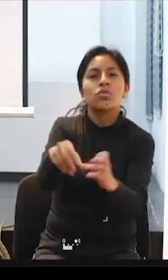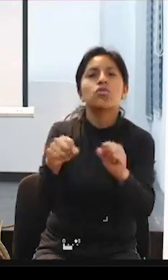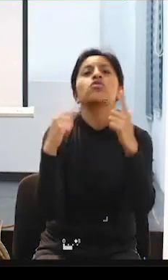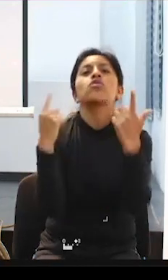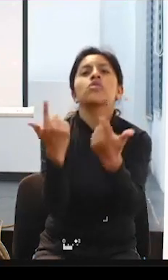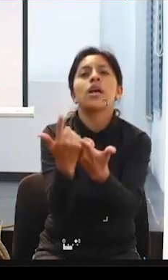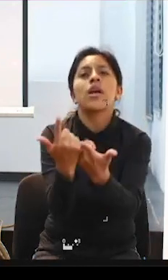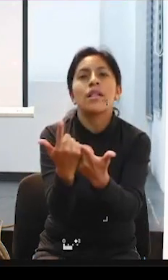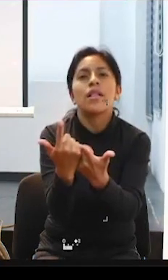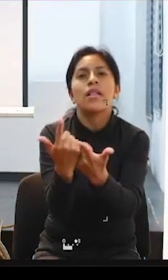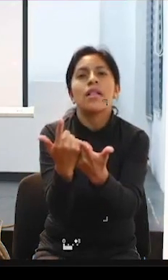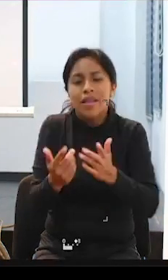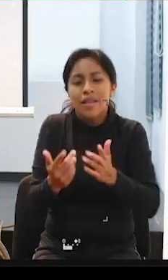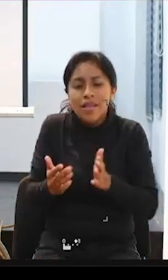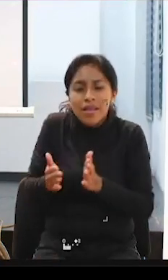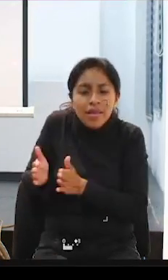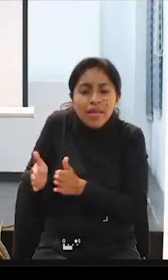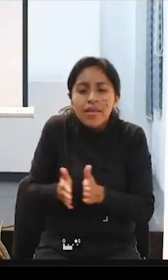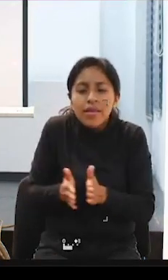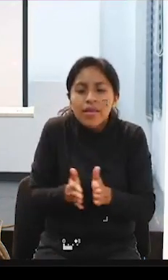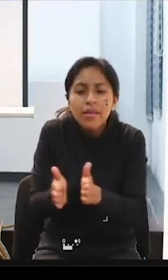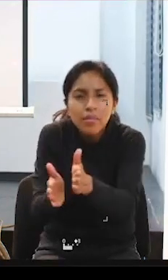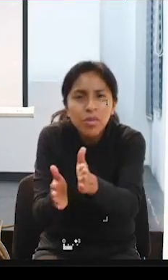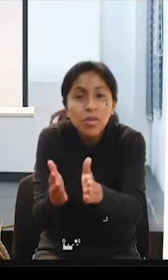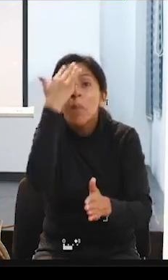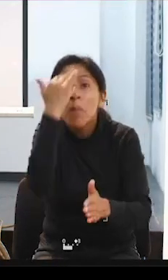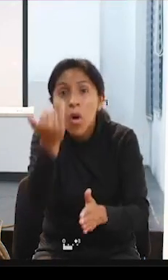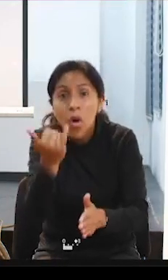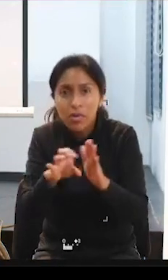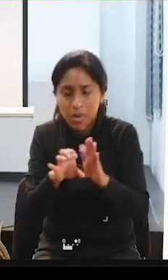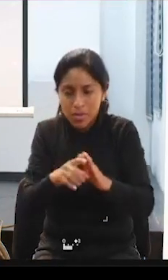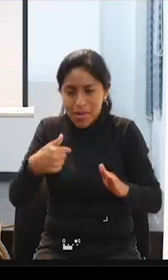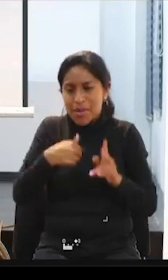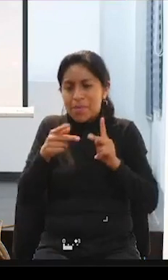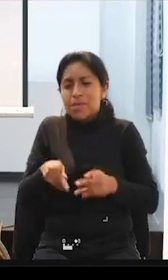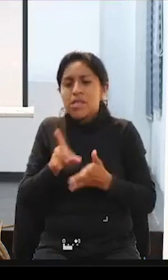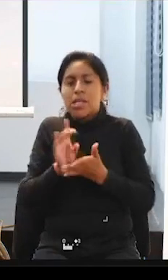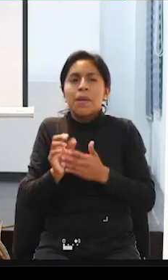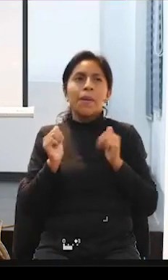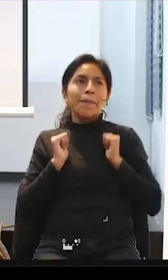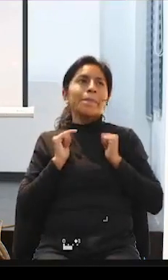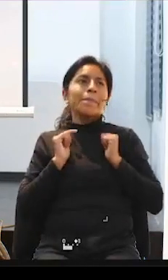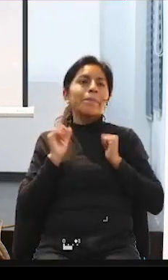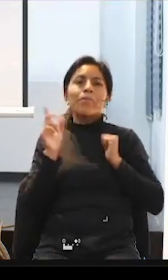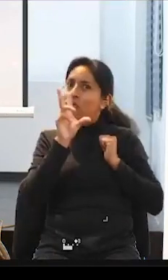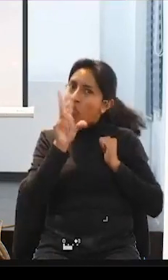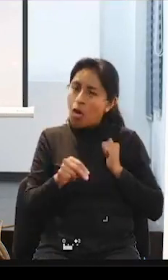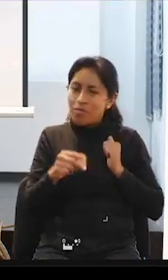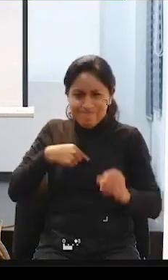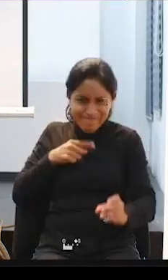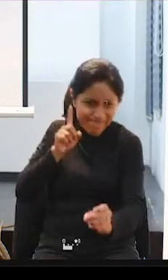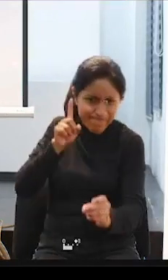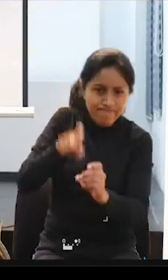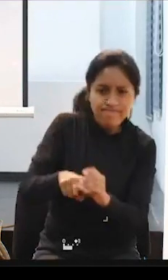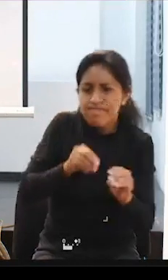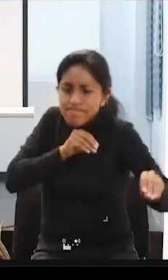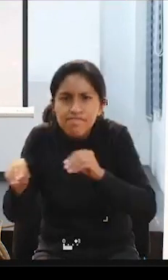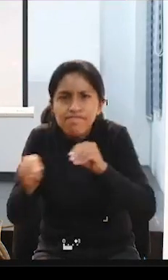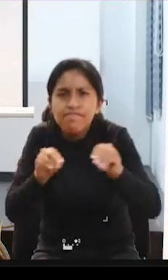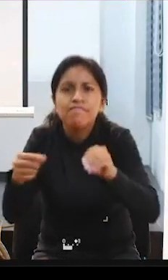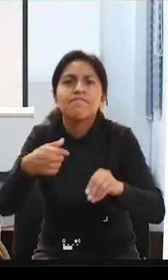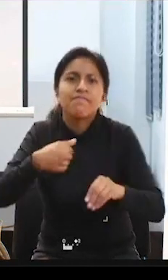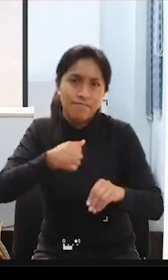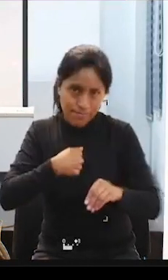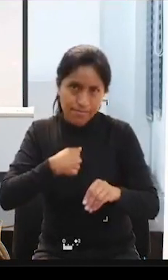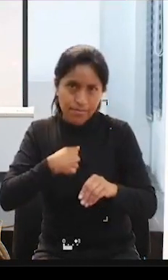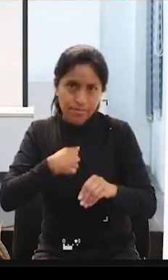lograr, porque involucra la participación activa de las mismas personas con discapacidad. Nosotros somos los protagonistas. Por eso, en estos